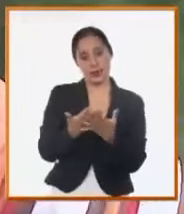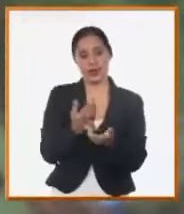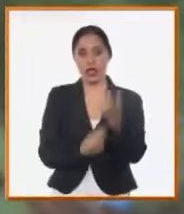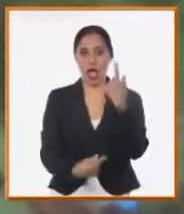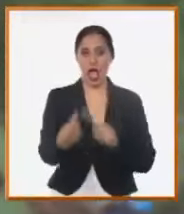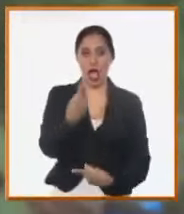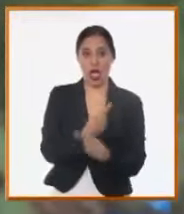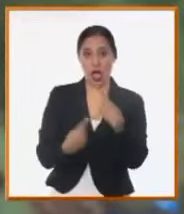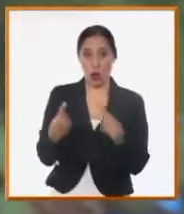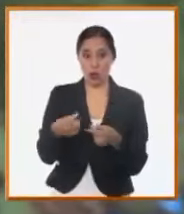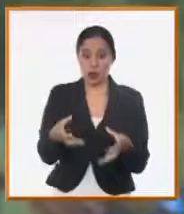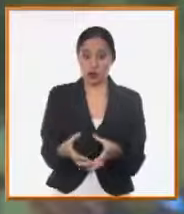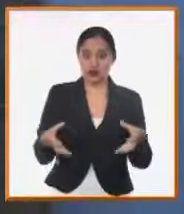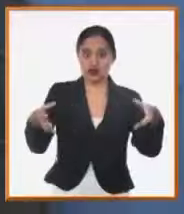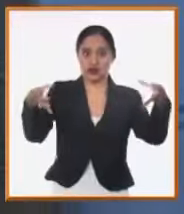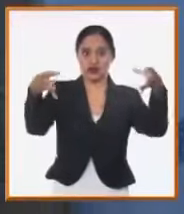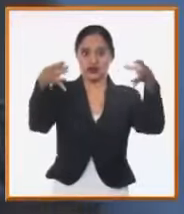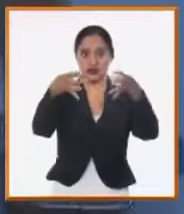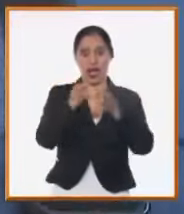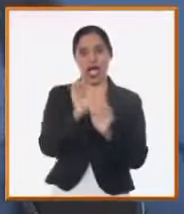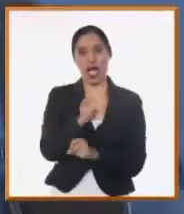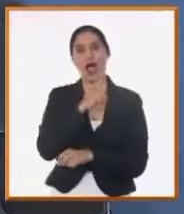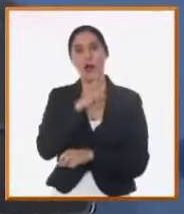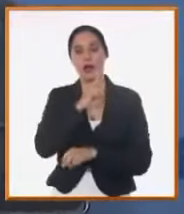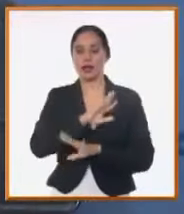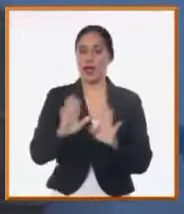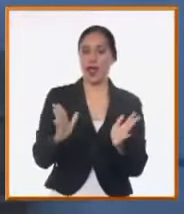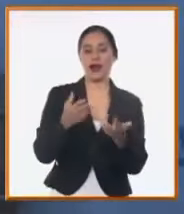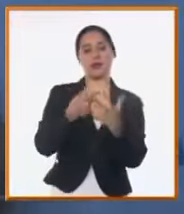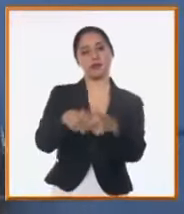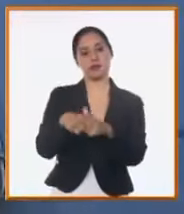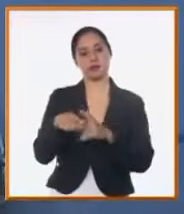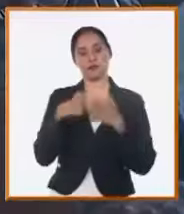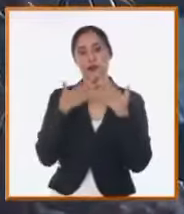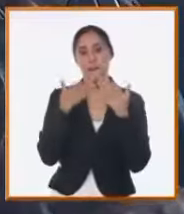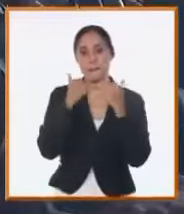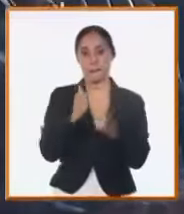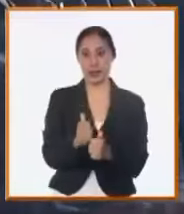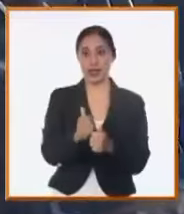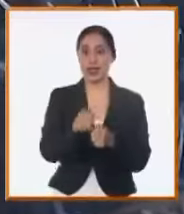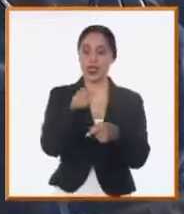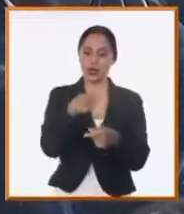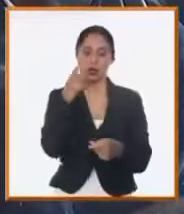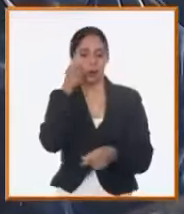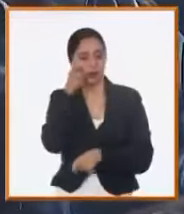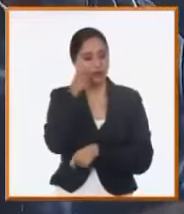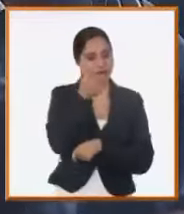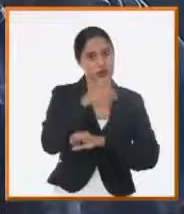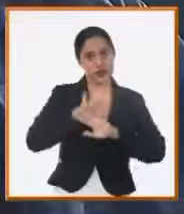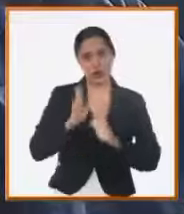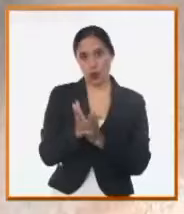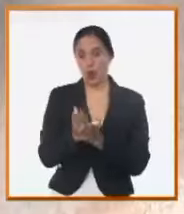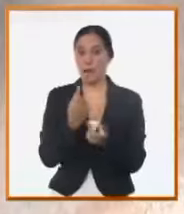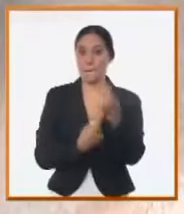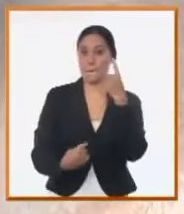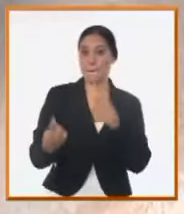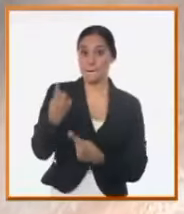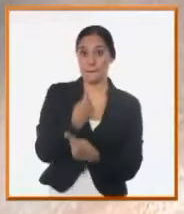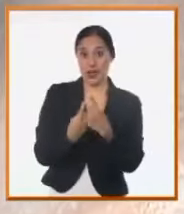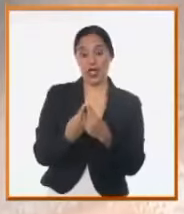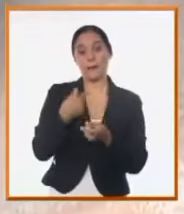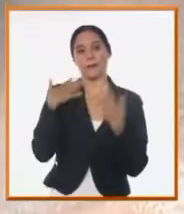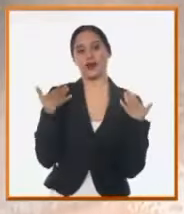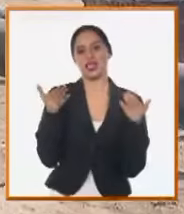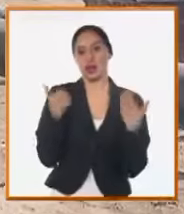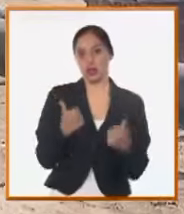los estanques que ya están en fase de construcción. La marcha de la inversión se chequea de forma permanente por las autoridades